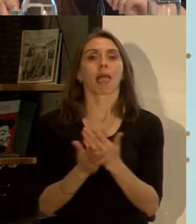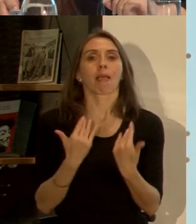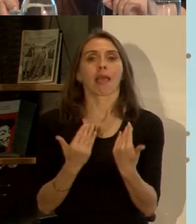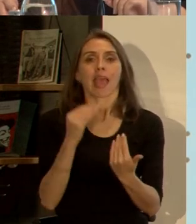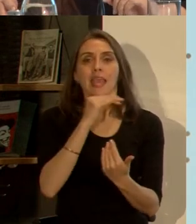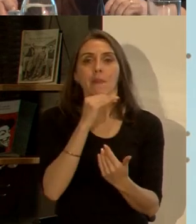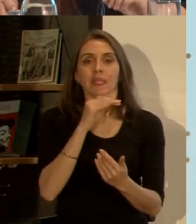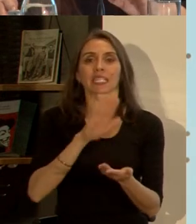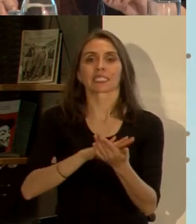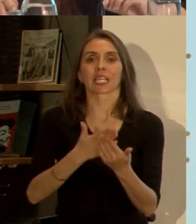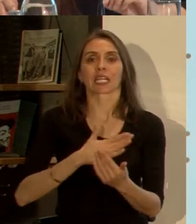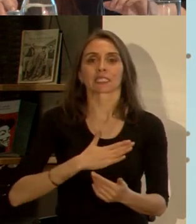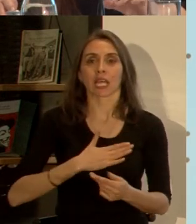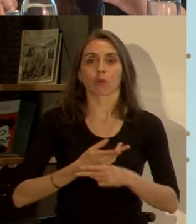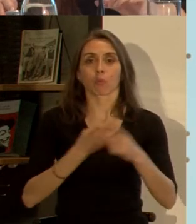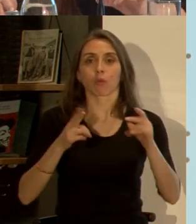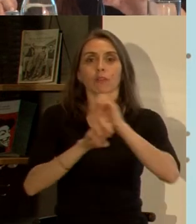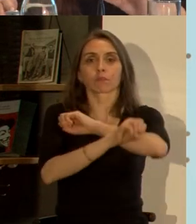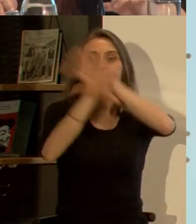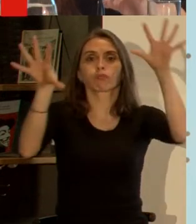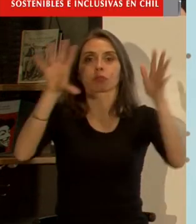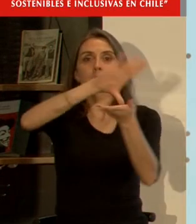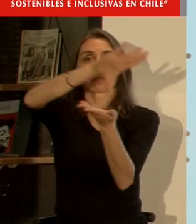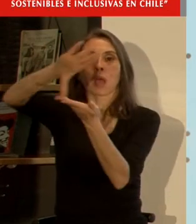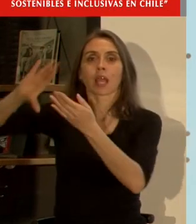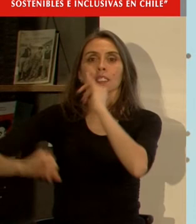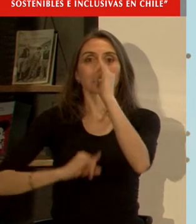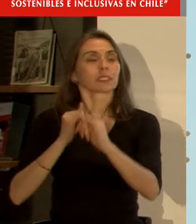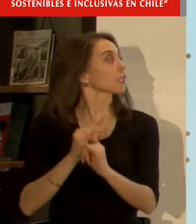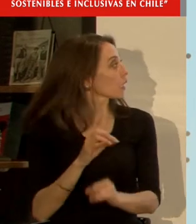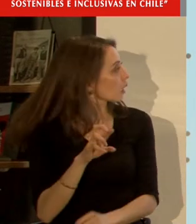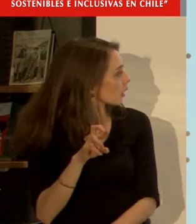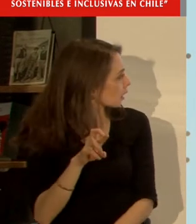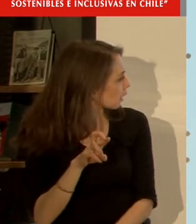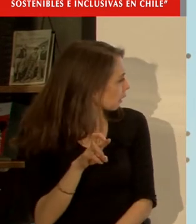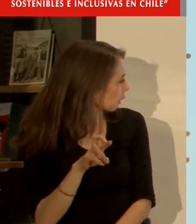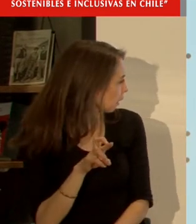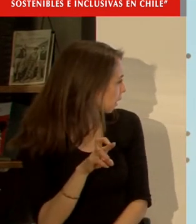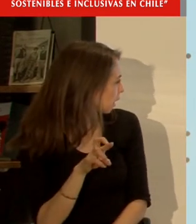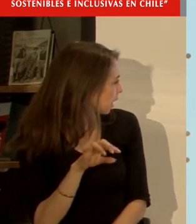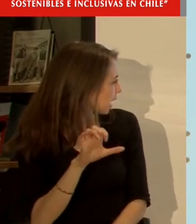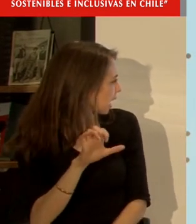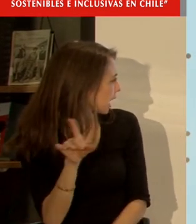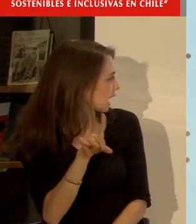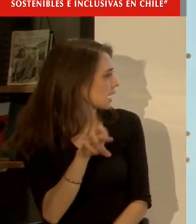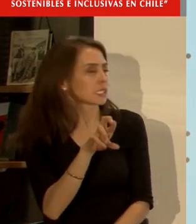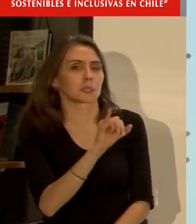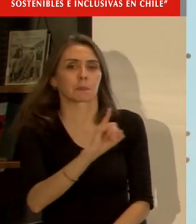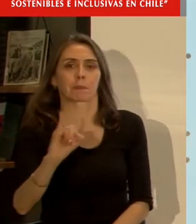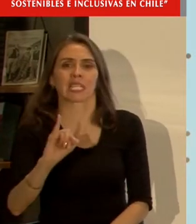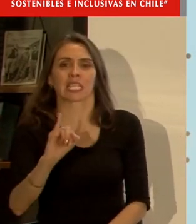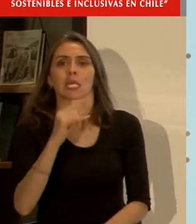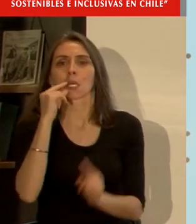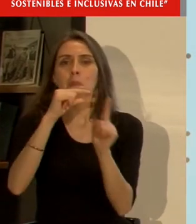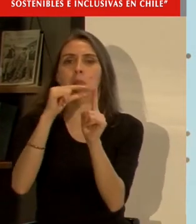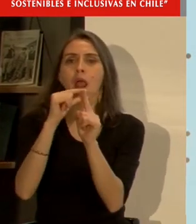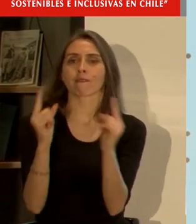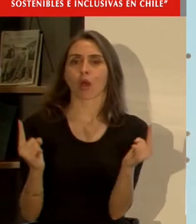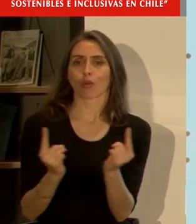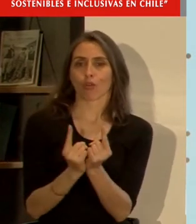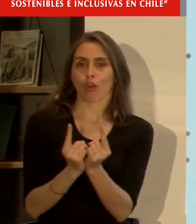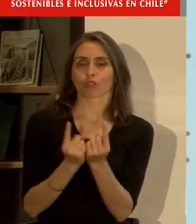pública de importancia internacional ese término SPI que nosotros en salud manejamos a diario y que estamos